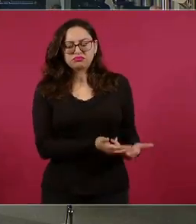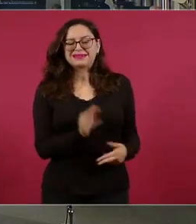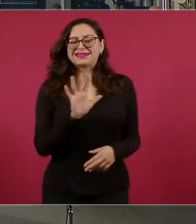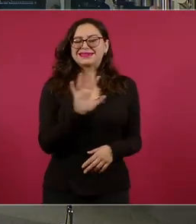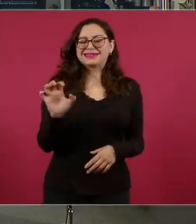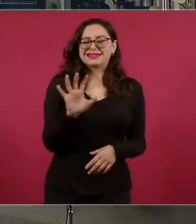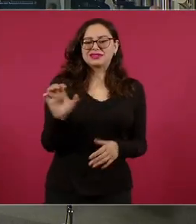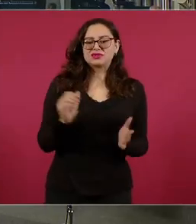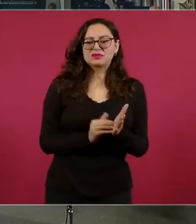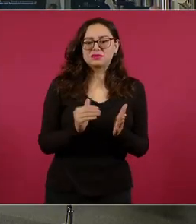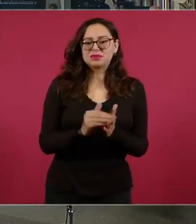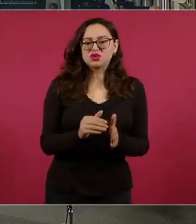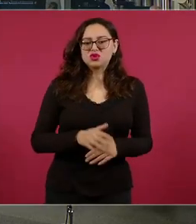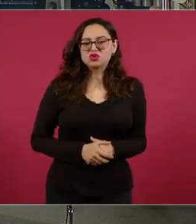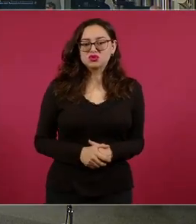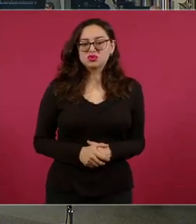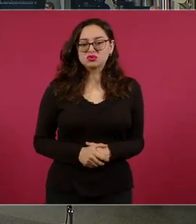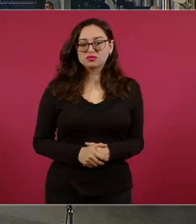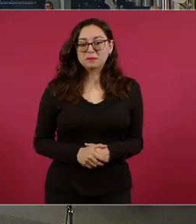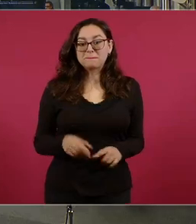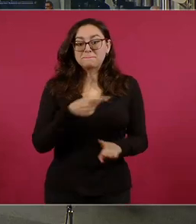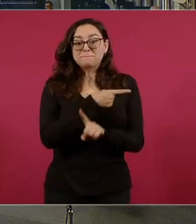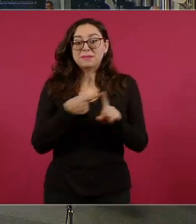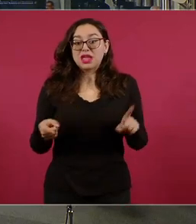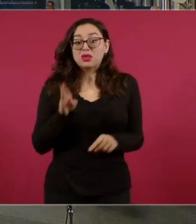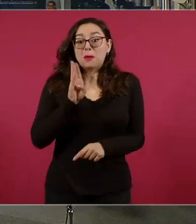medio billón.